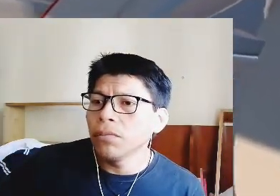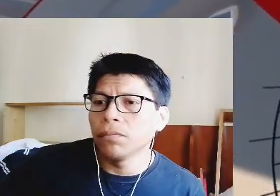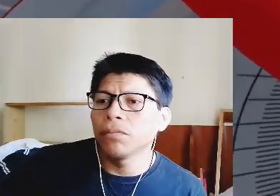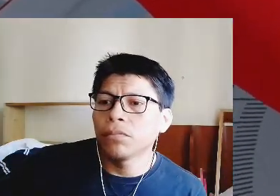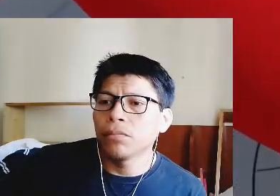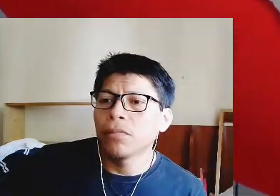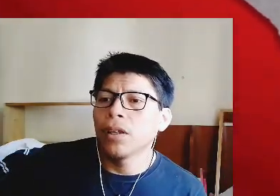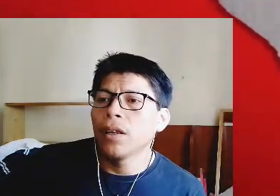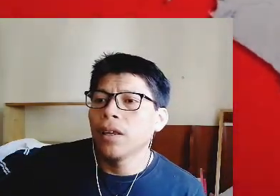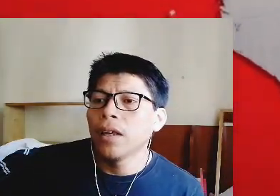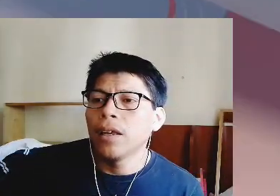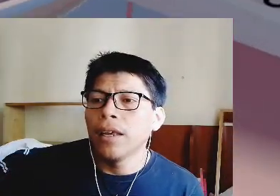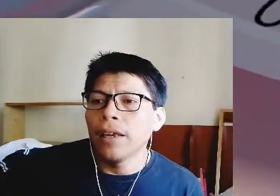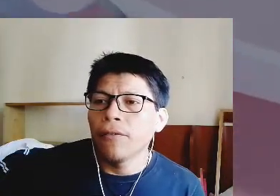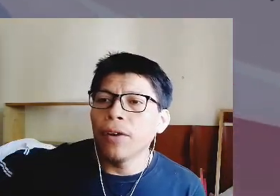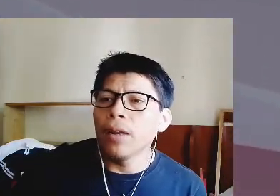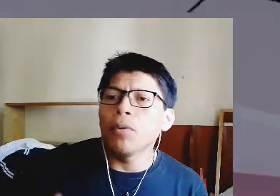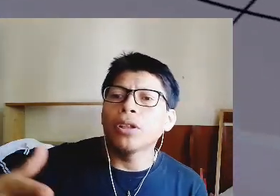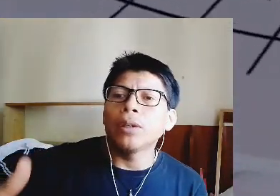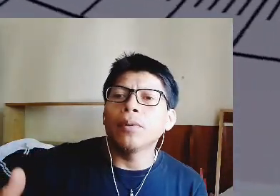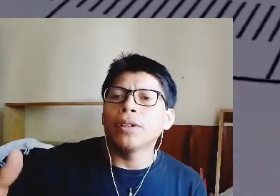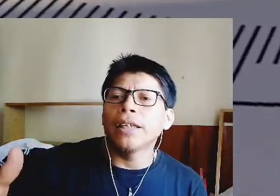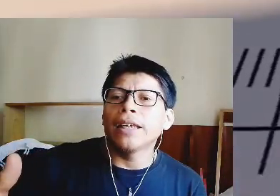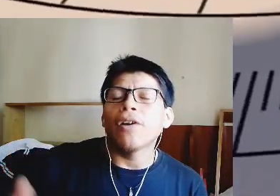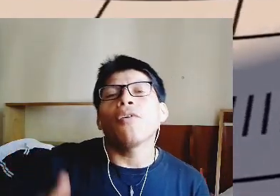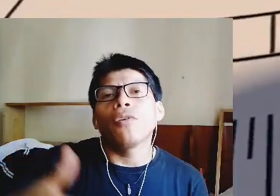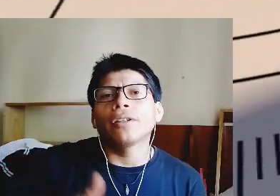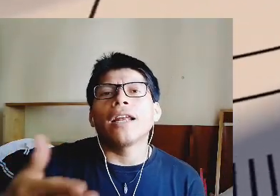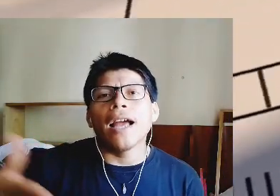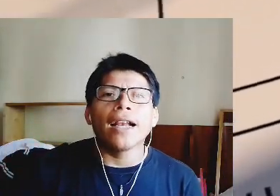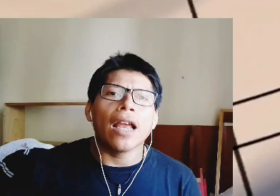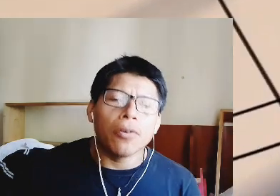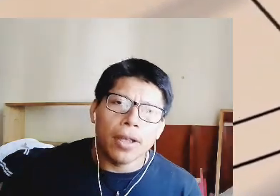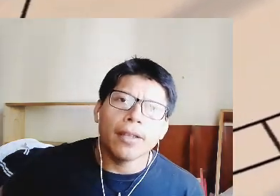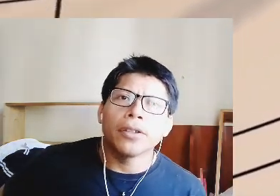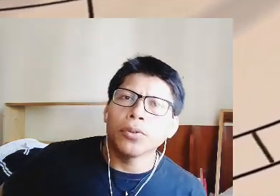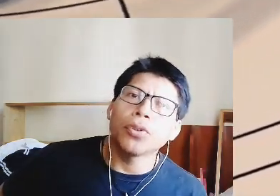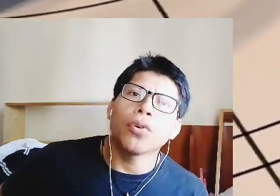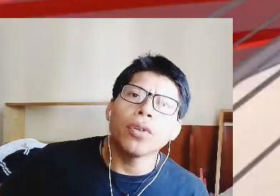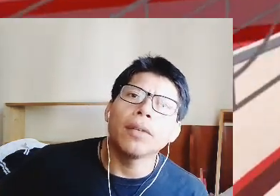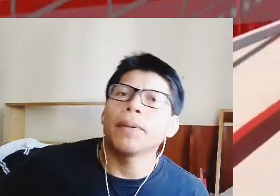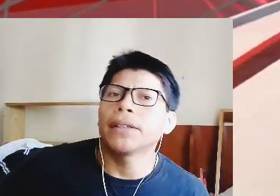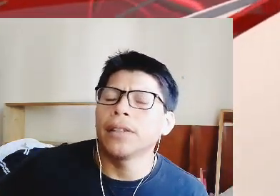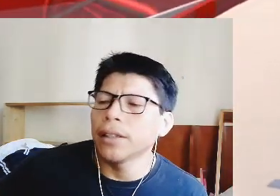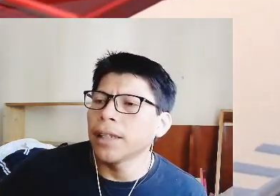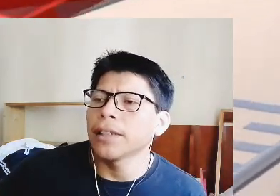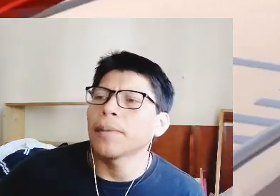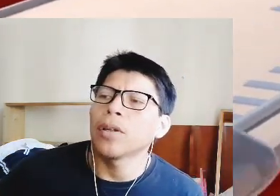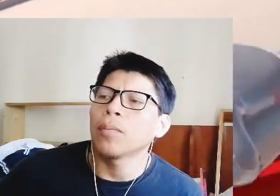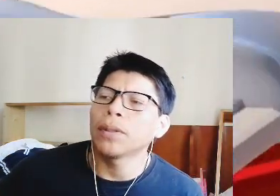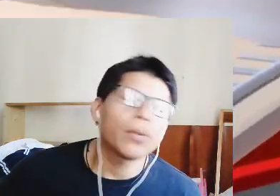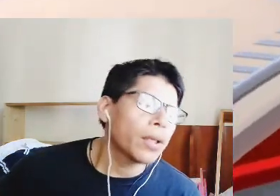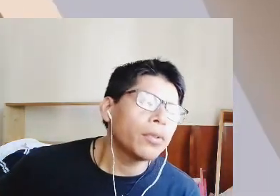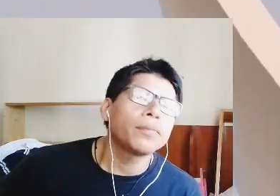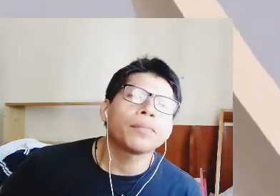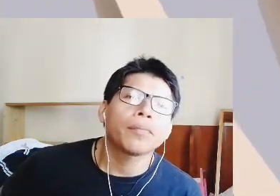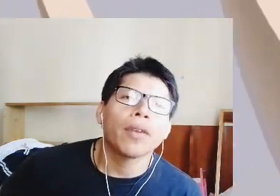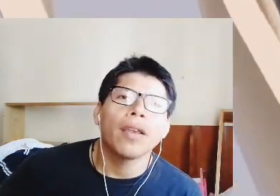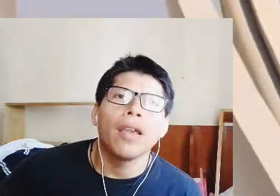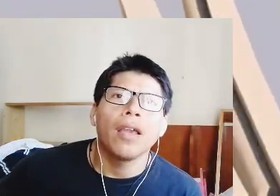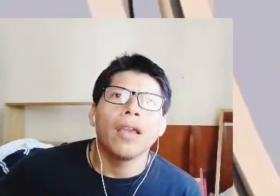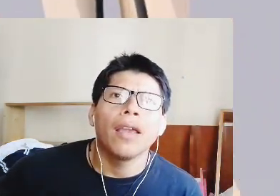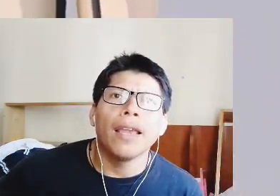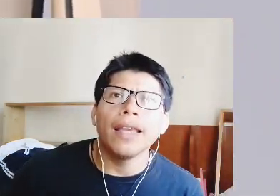sufrió fue el motivo de otra acalorada discusión con el presidente Andrés Manuel López Obrador